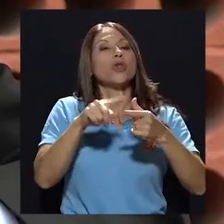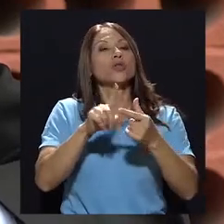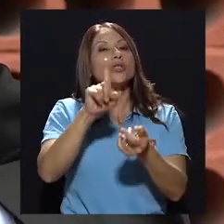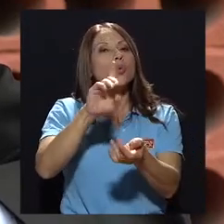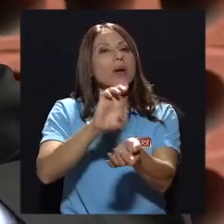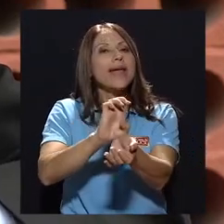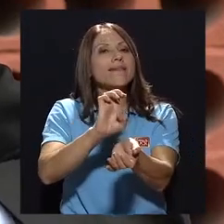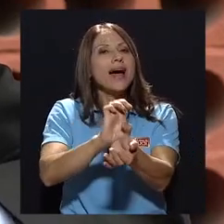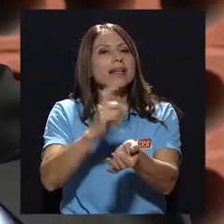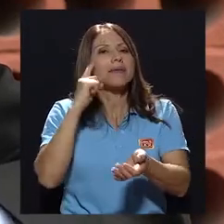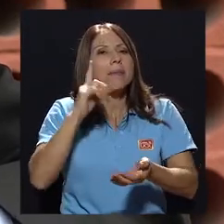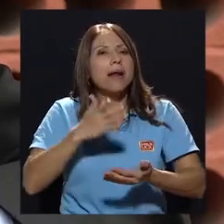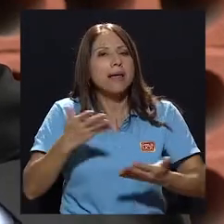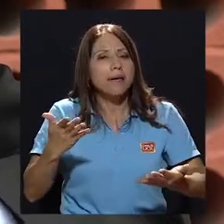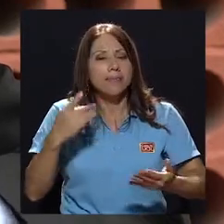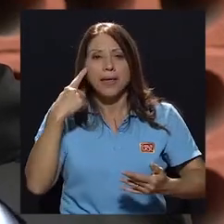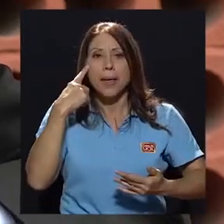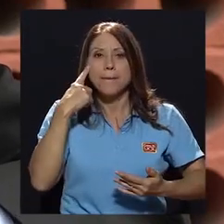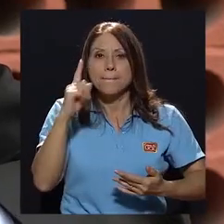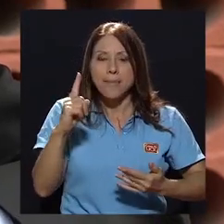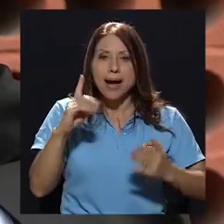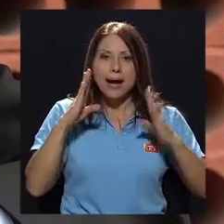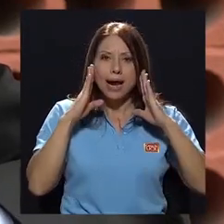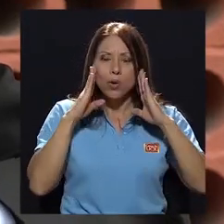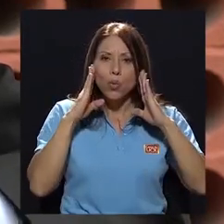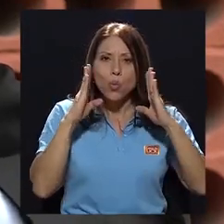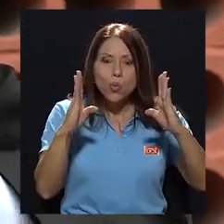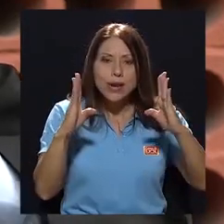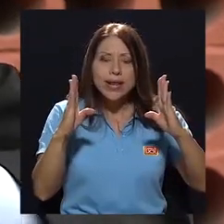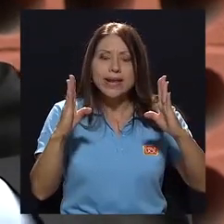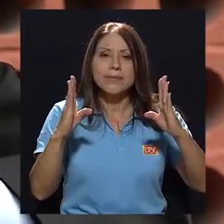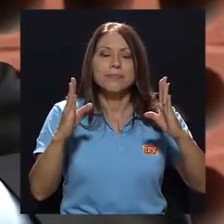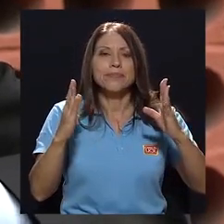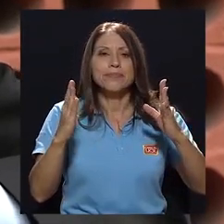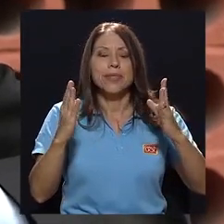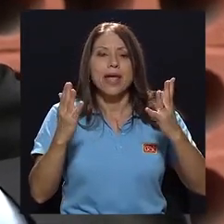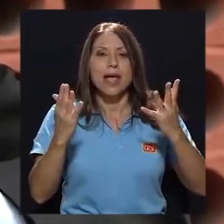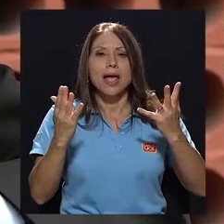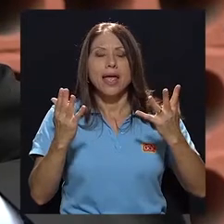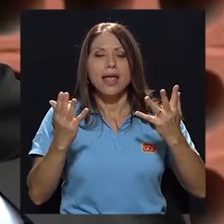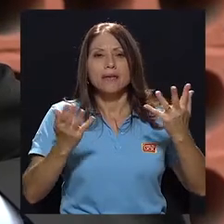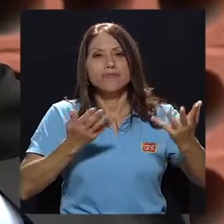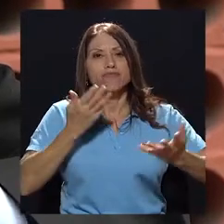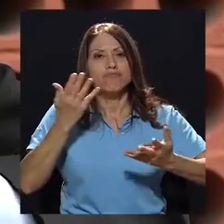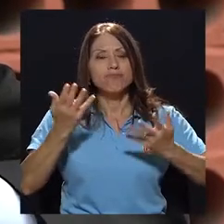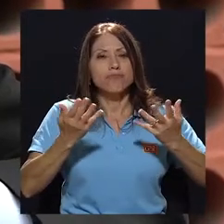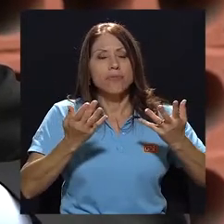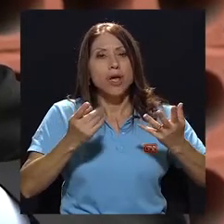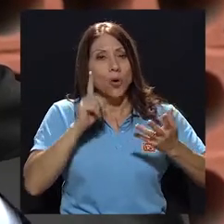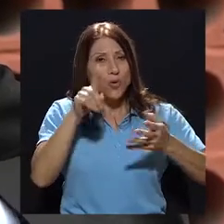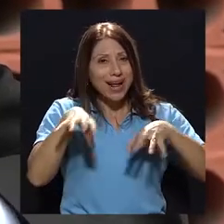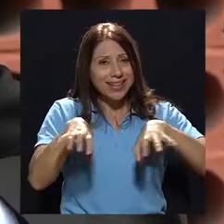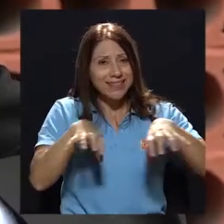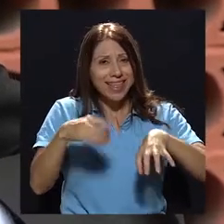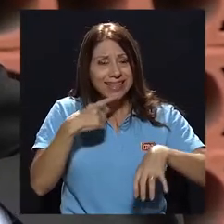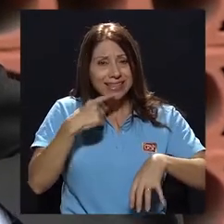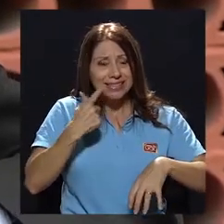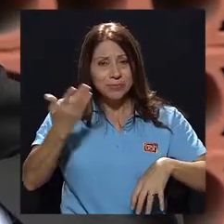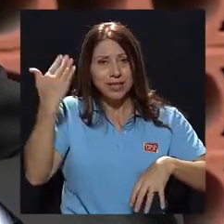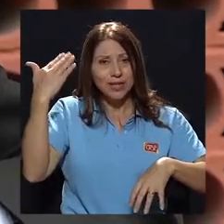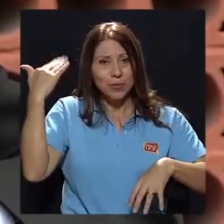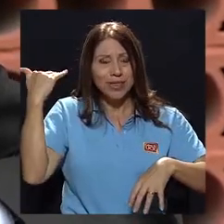EVAIS existe para cubrir, para cubrir a una, las, digamos, actividades que decíamos